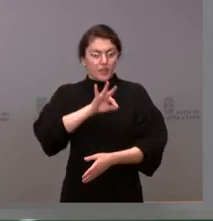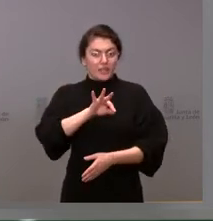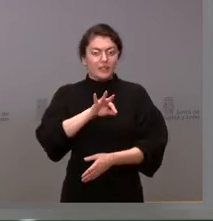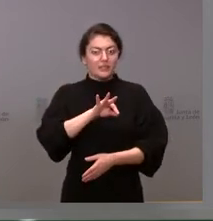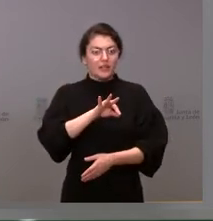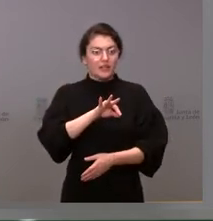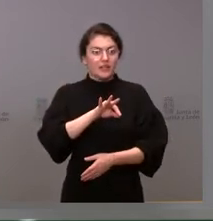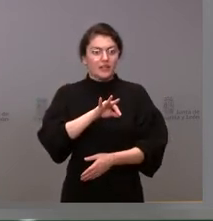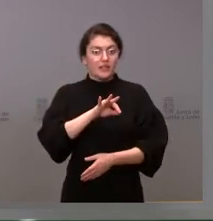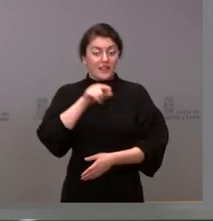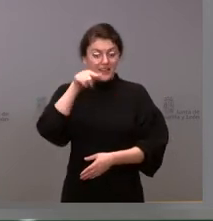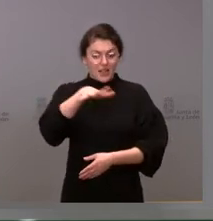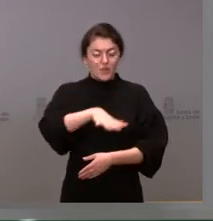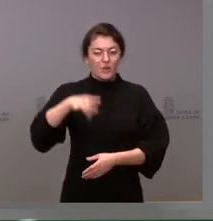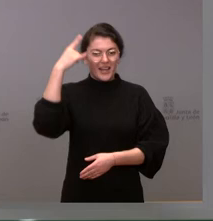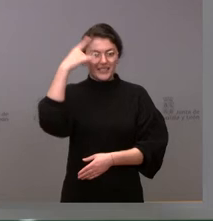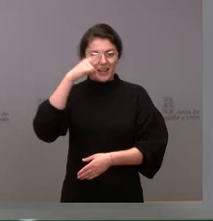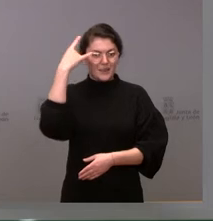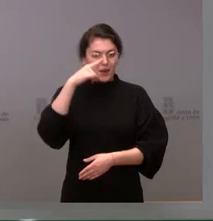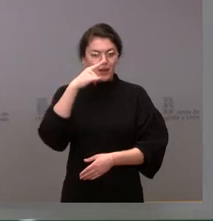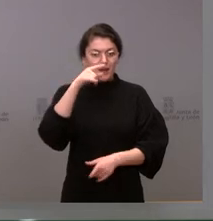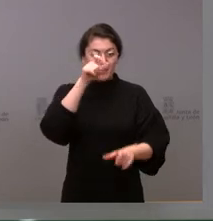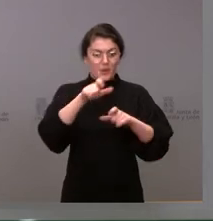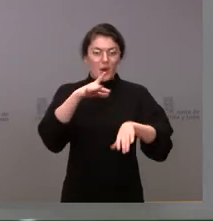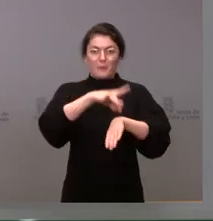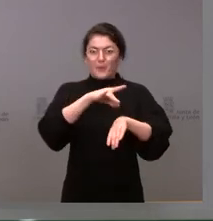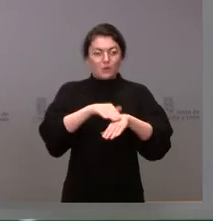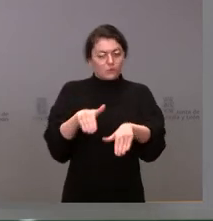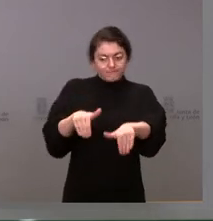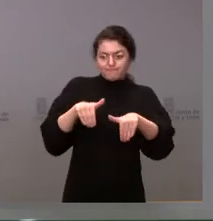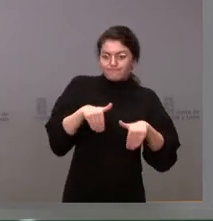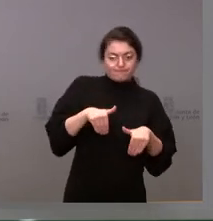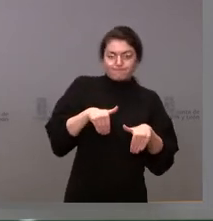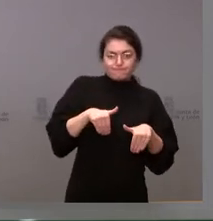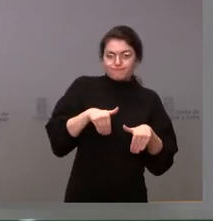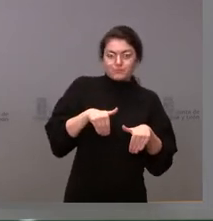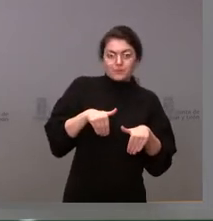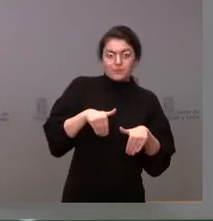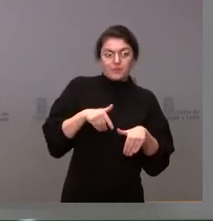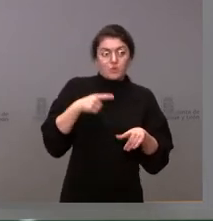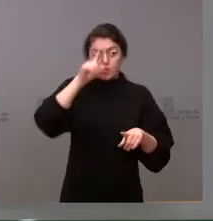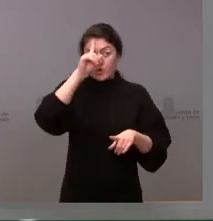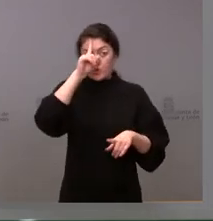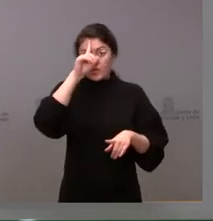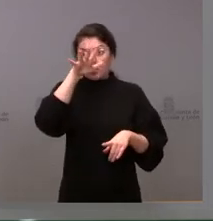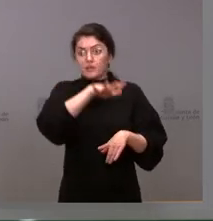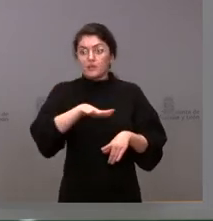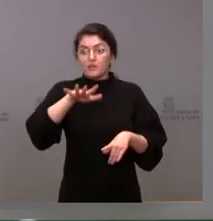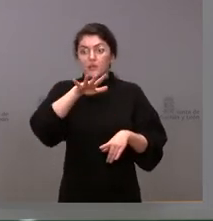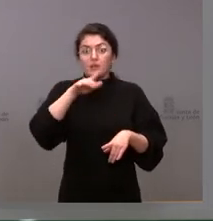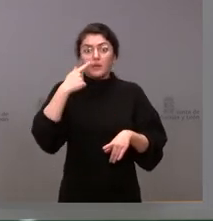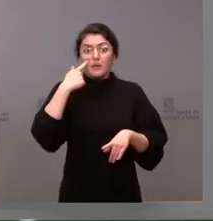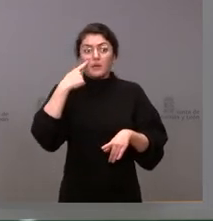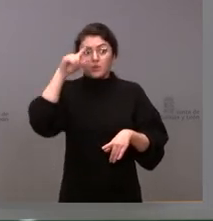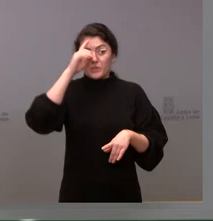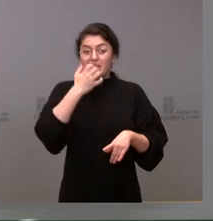a ver si esto está sucediendo en el resto de provincias se supone que hay un registro de objetores no sé si sabe cuántos son